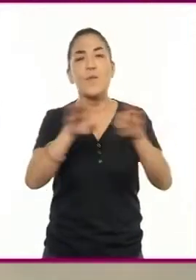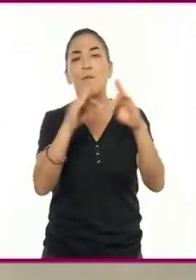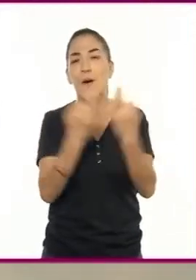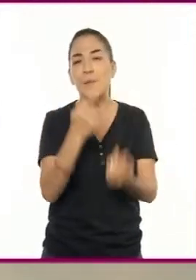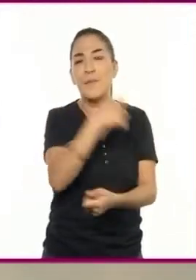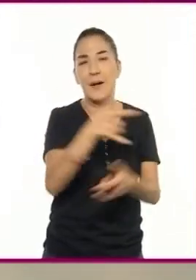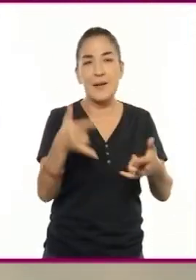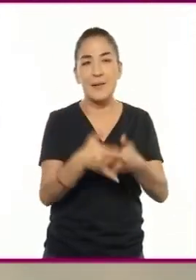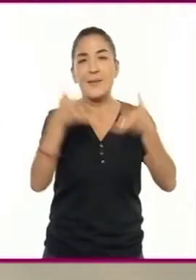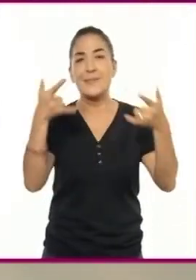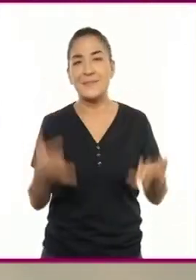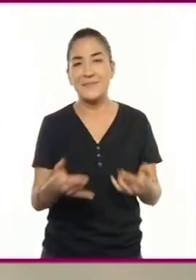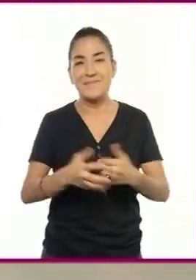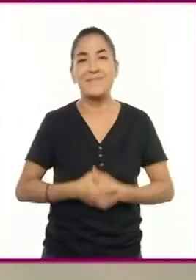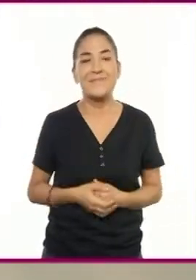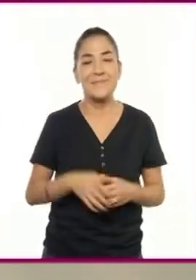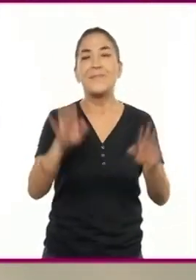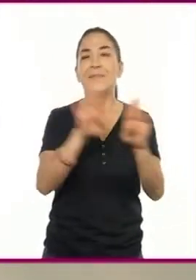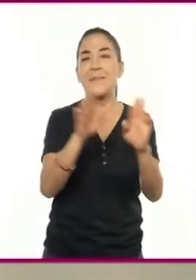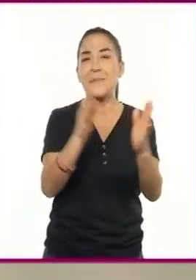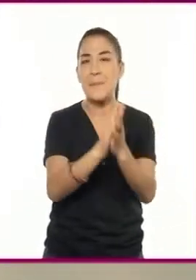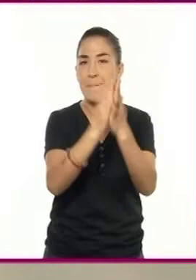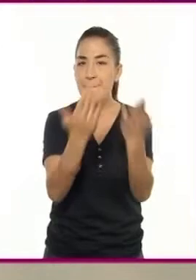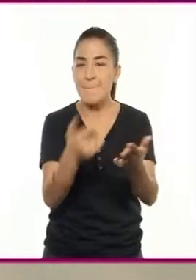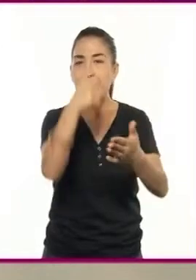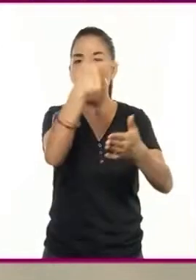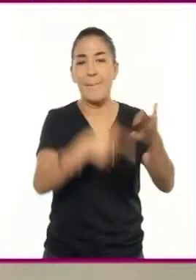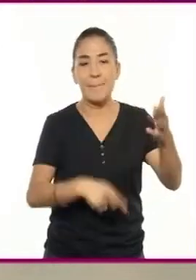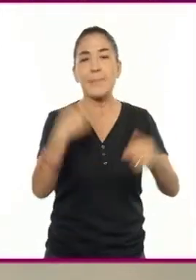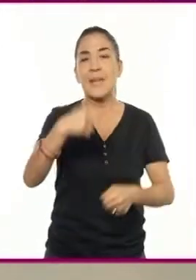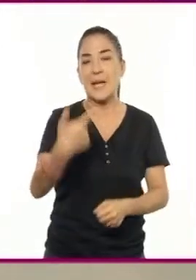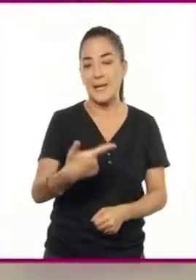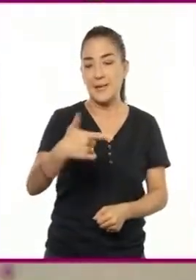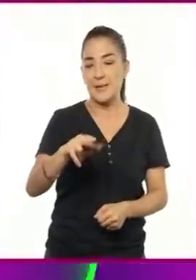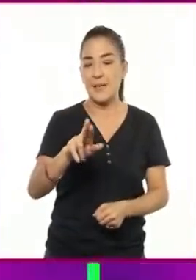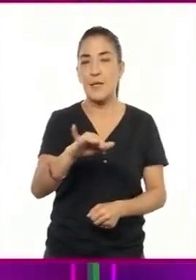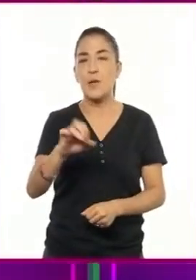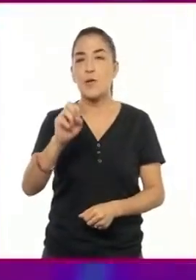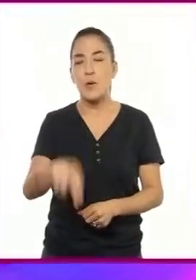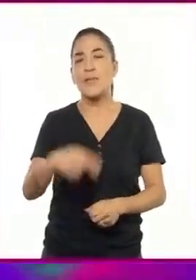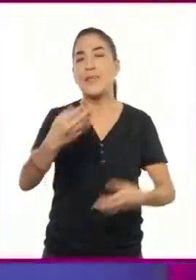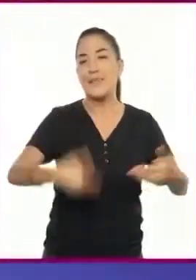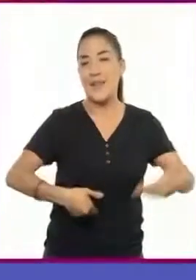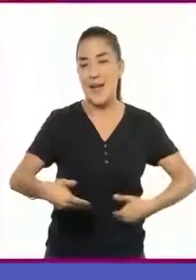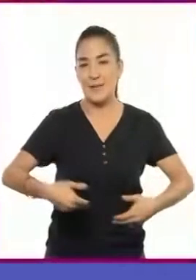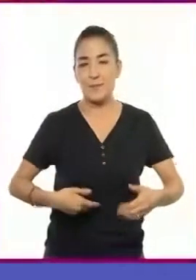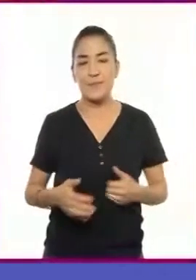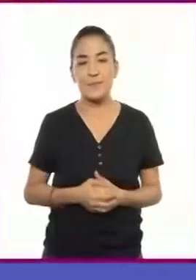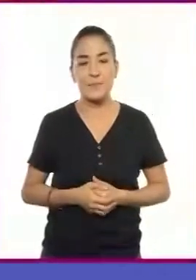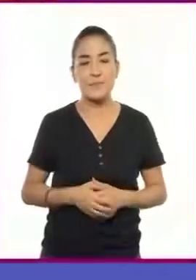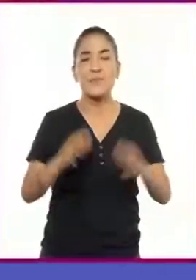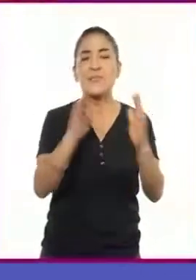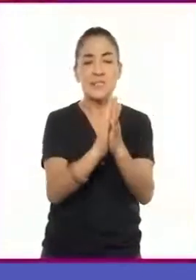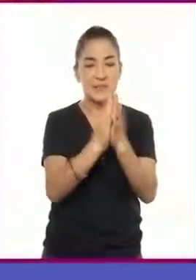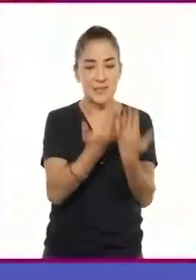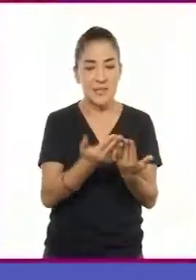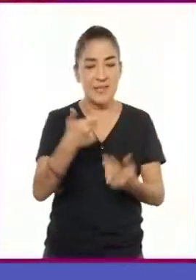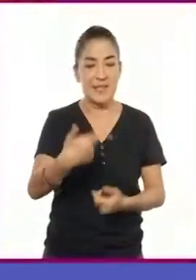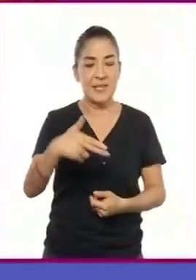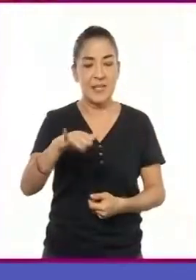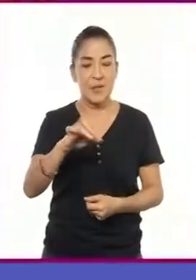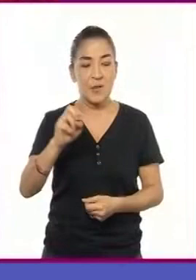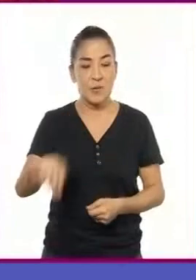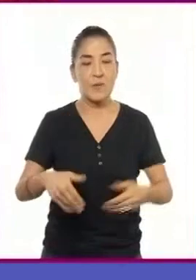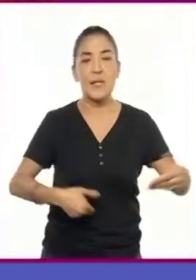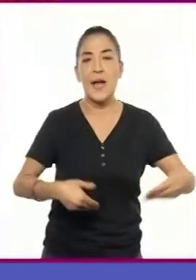una historia en un libreto, también llamado guión teatral. El libreto o guión teatral es